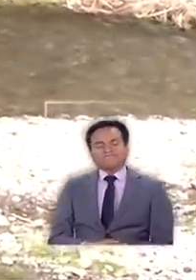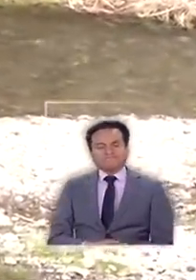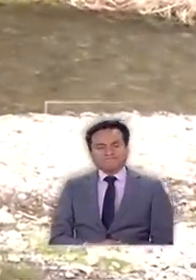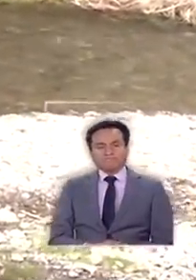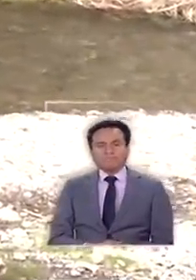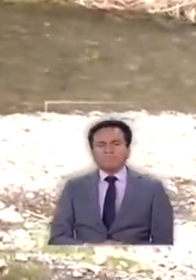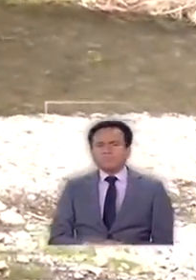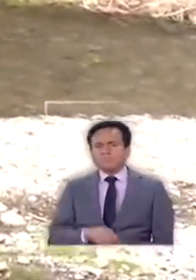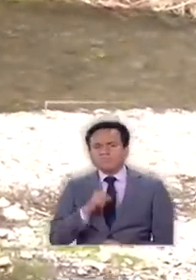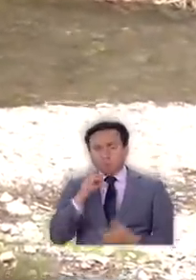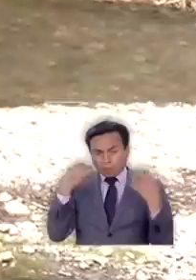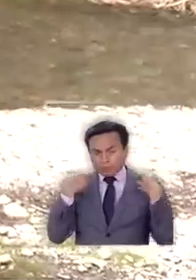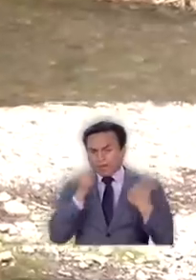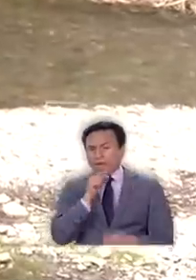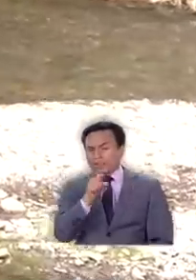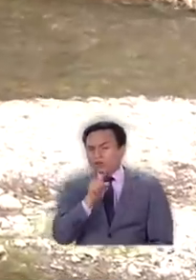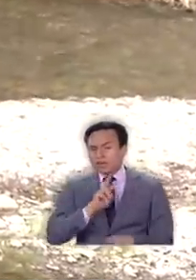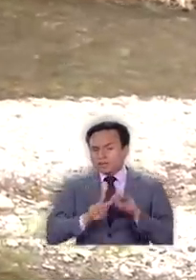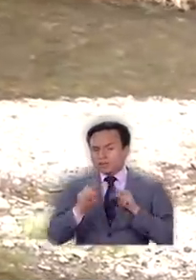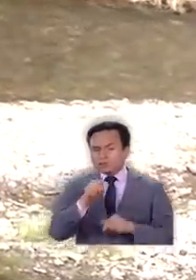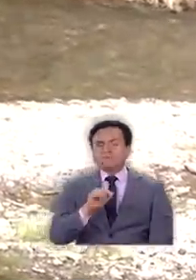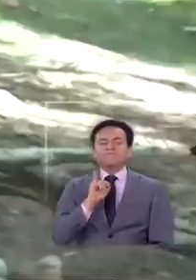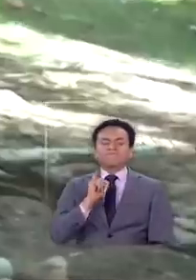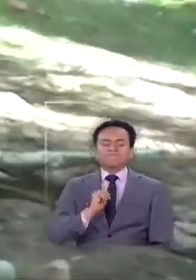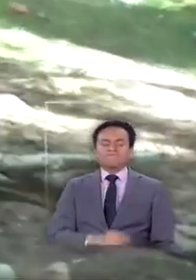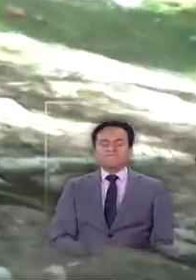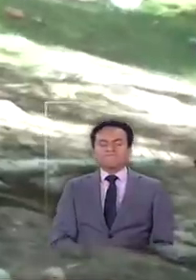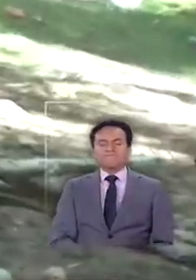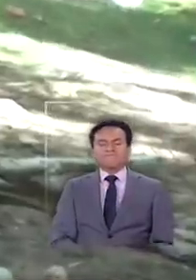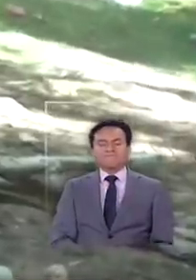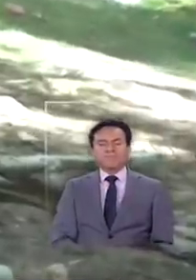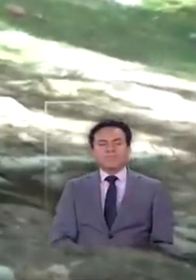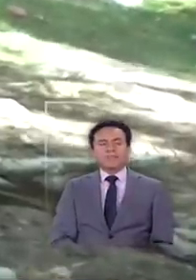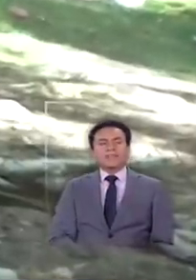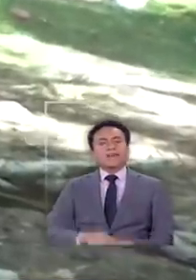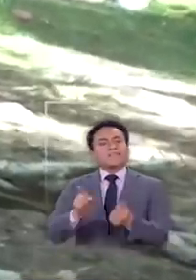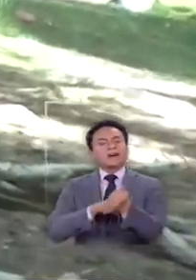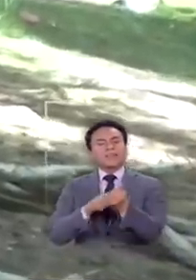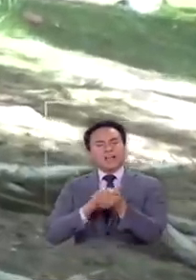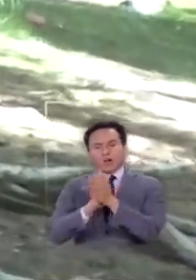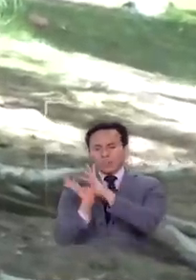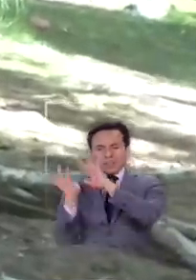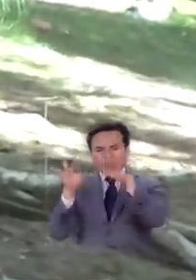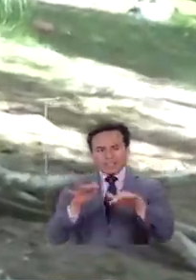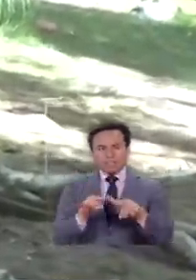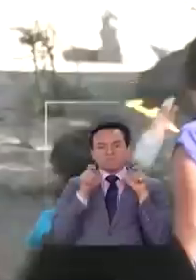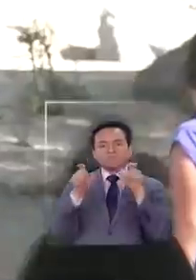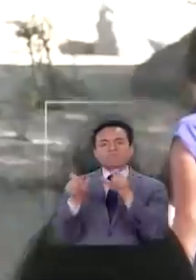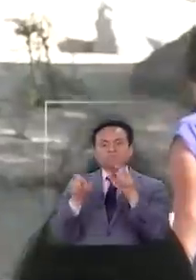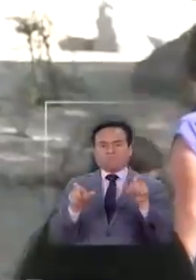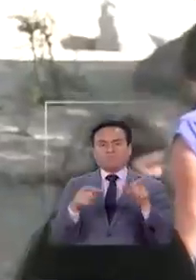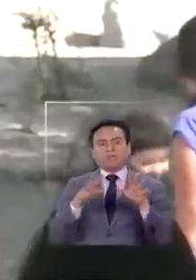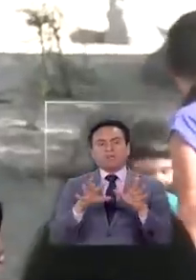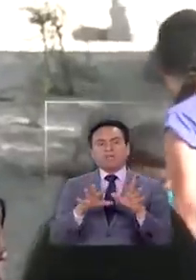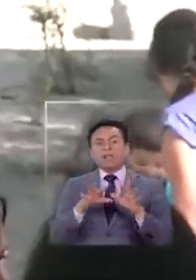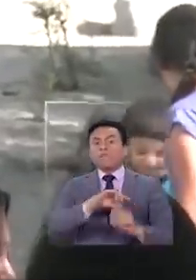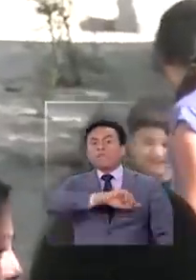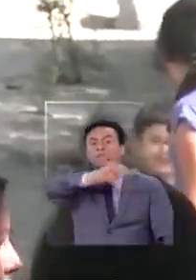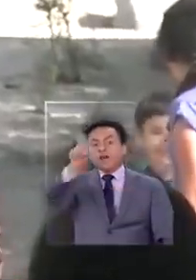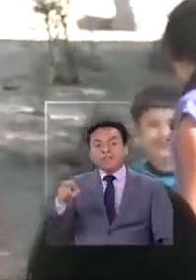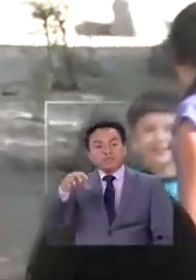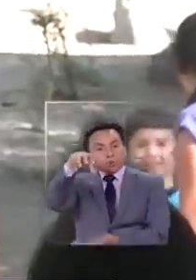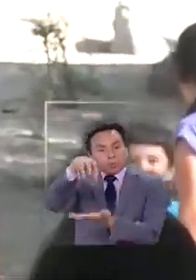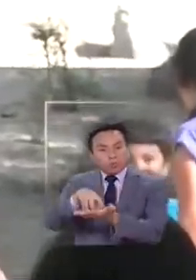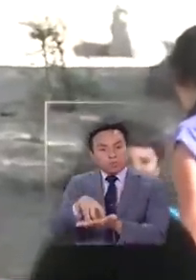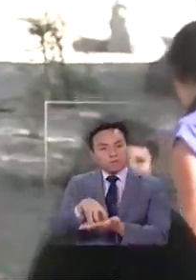¿Tú crees que es un poco irresponsable lo que están haciendo? Sí. Familias completas, fiscalizadas y llamadas a volver a sus